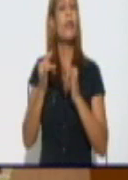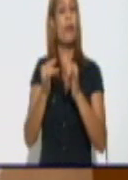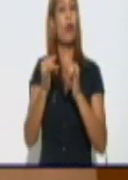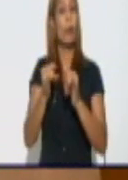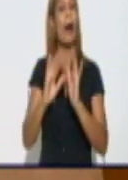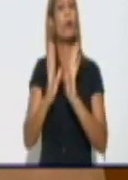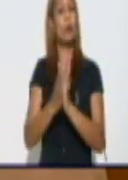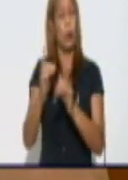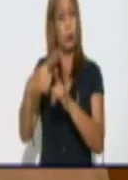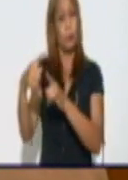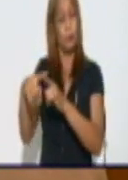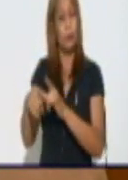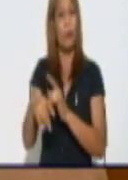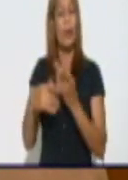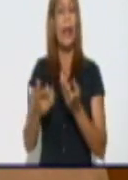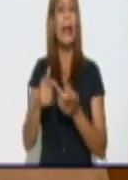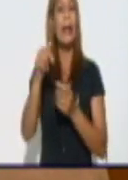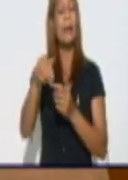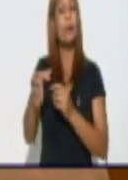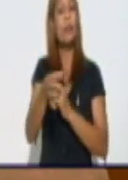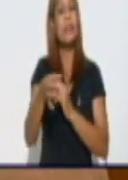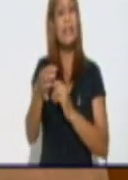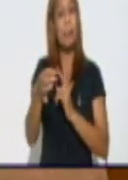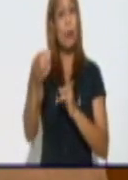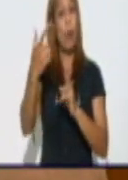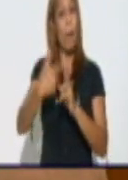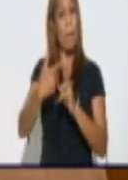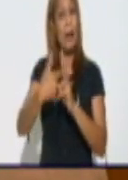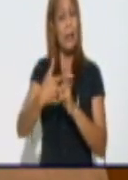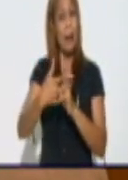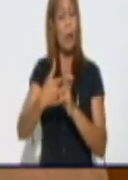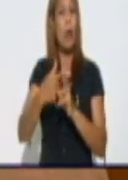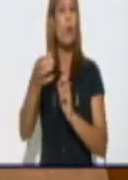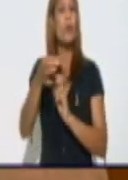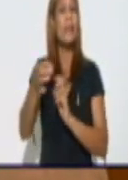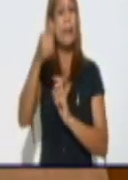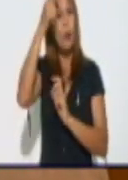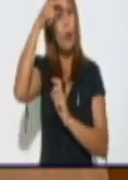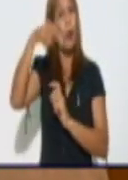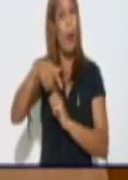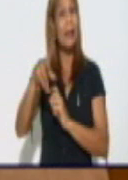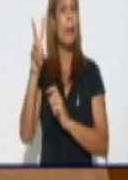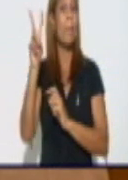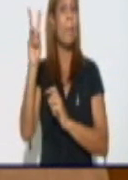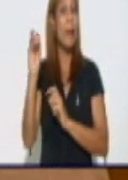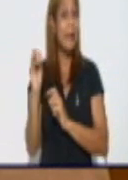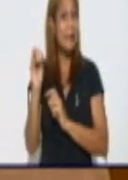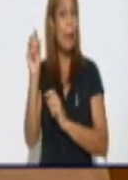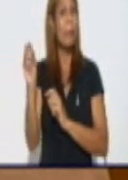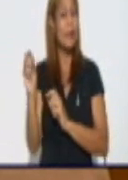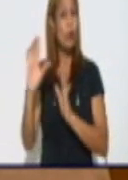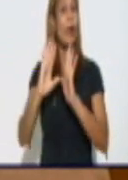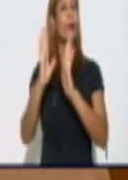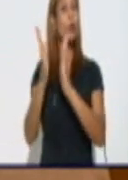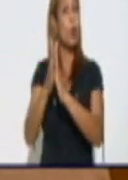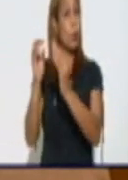La incidencia mayor la tuvimos en este caso, en el día, en el municipio de Iguaní, con 20 casos confirmados, todos autóctonos.